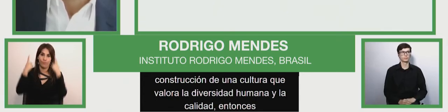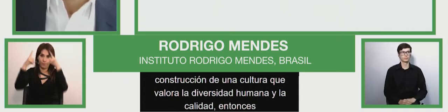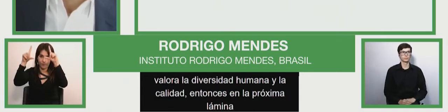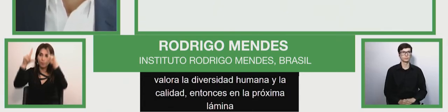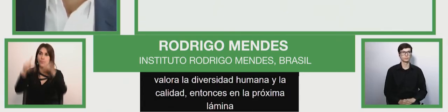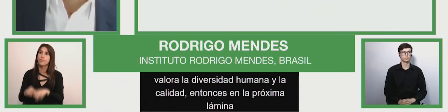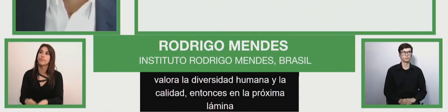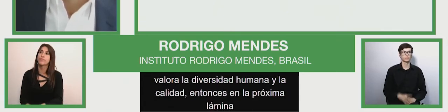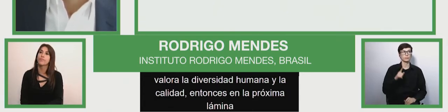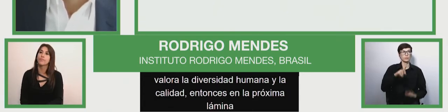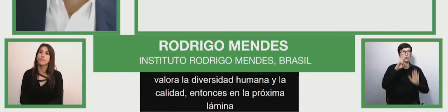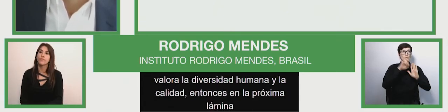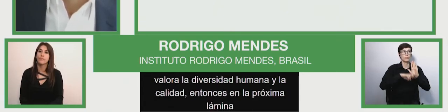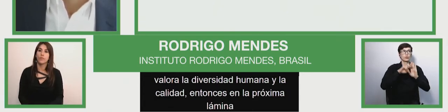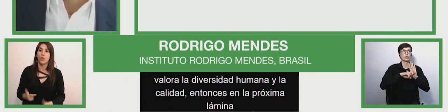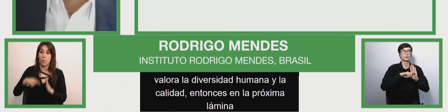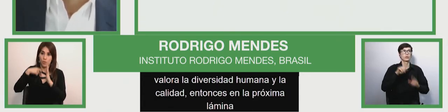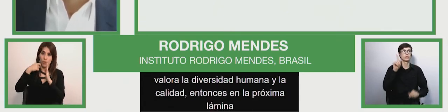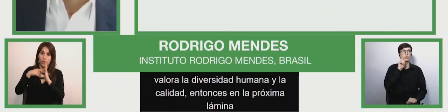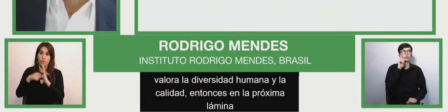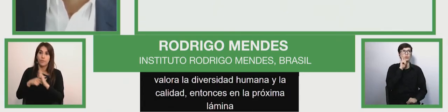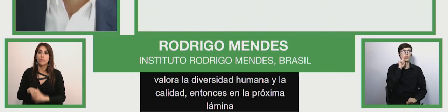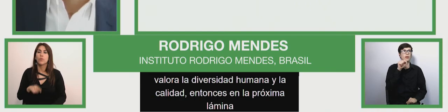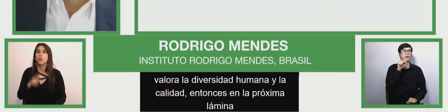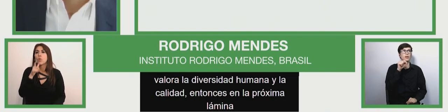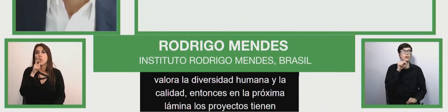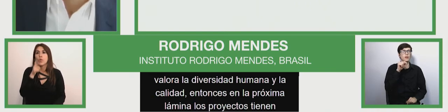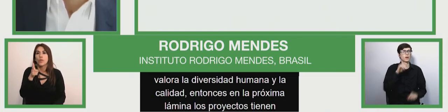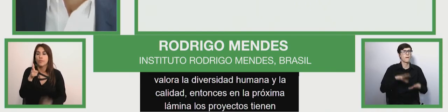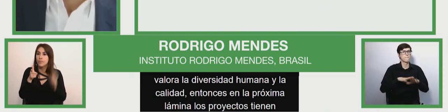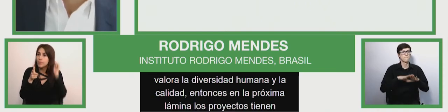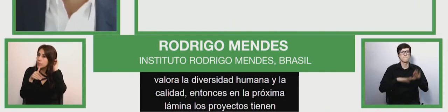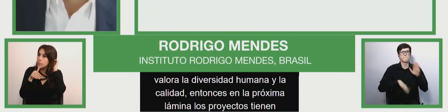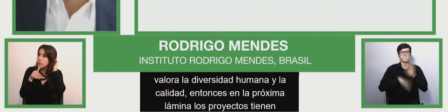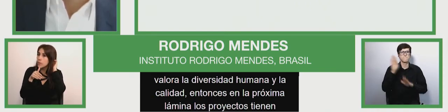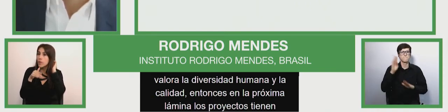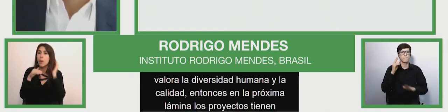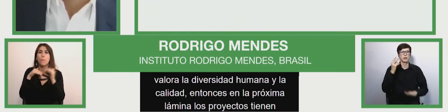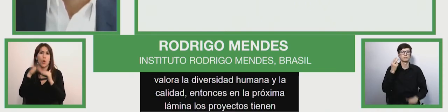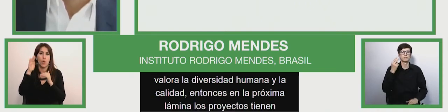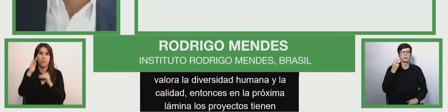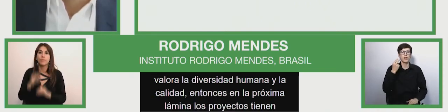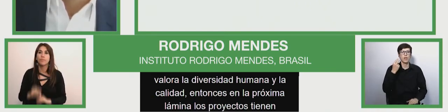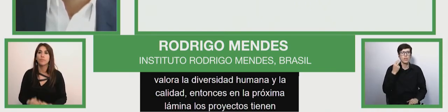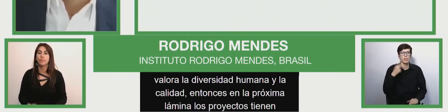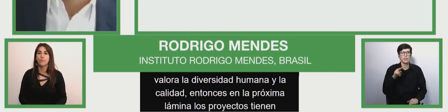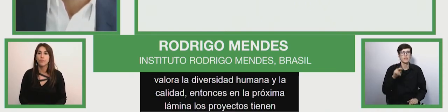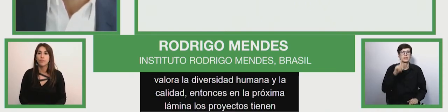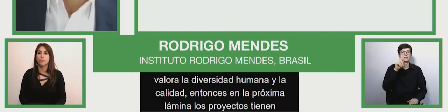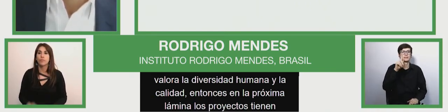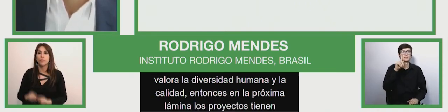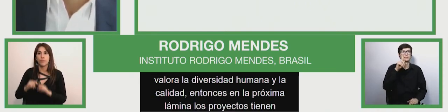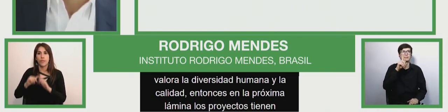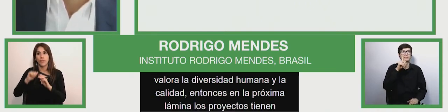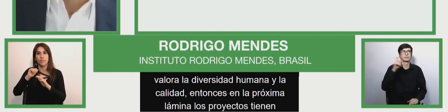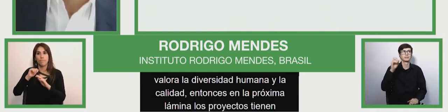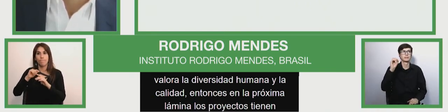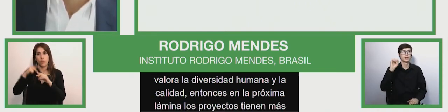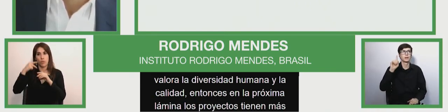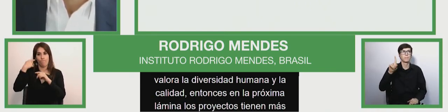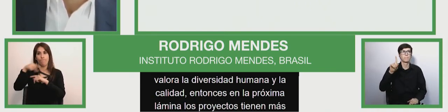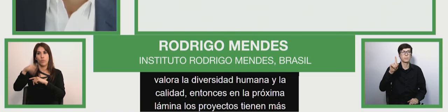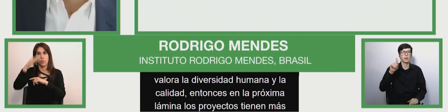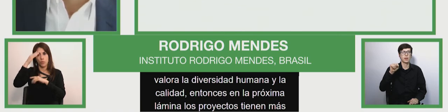proyectos tienen impactado más de 100.000 si más de 100.000